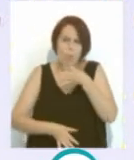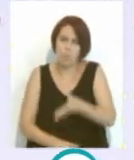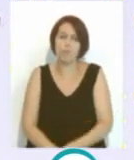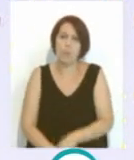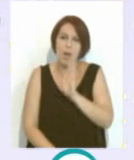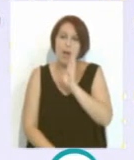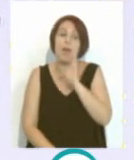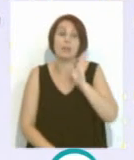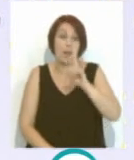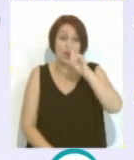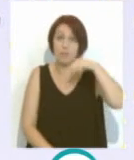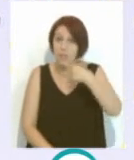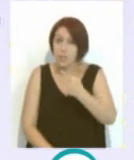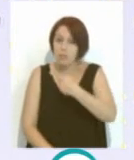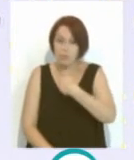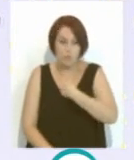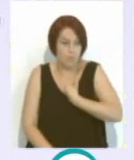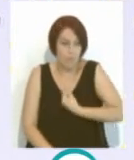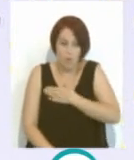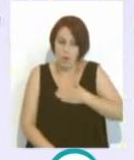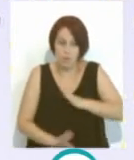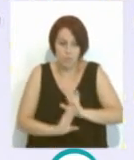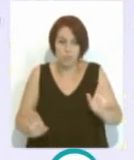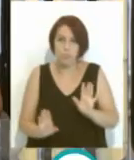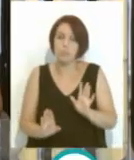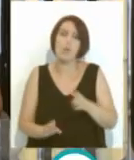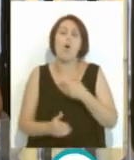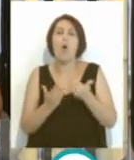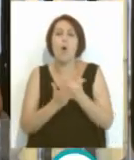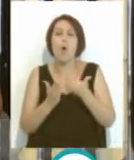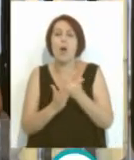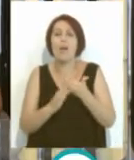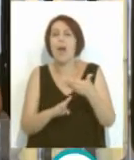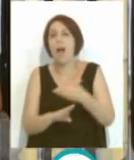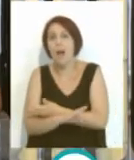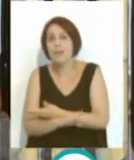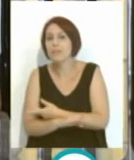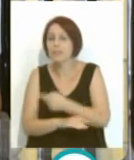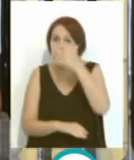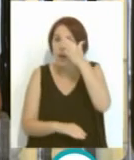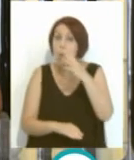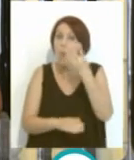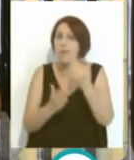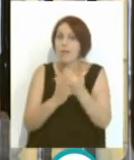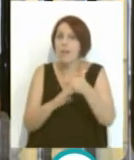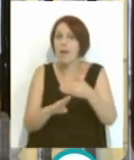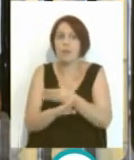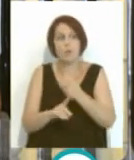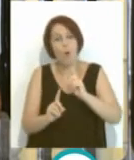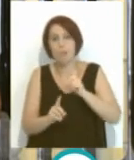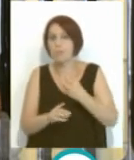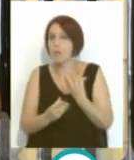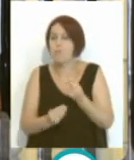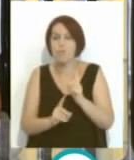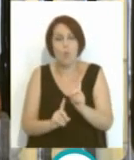yo, para el año que viene, yo quiero lo mismo, la verdad. Con tantas jornadas de antelación lo esperabais, cuatro. No, tanto no. Tanto, tanto no.